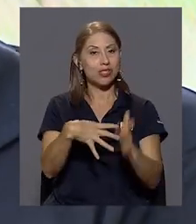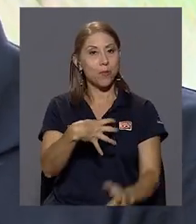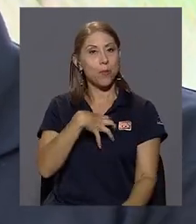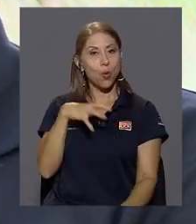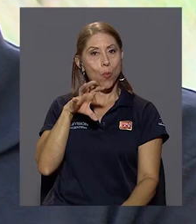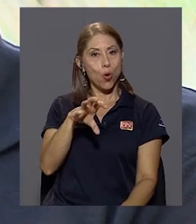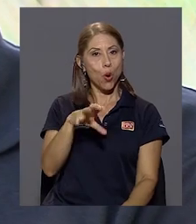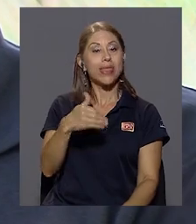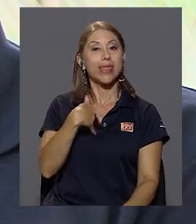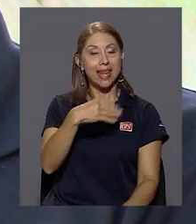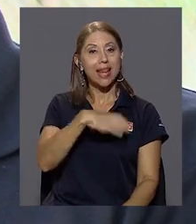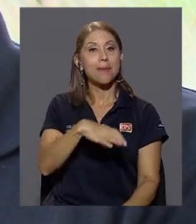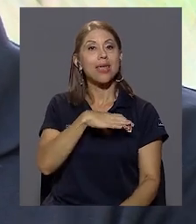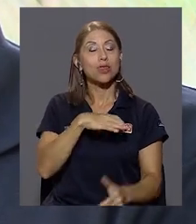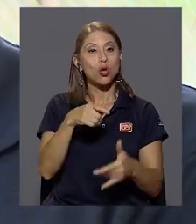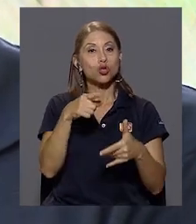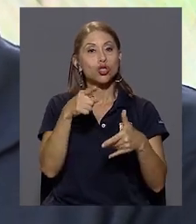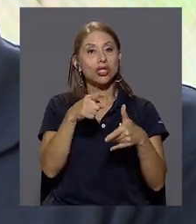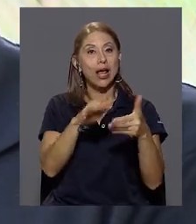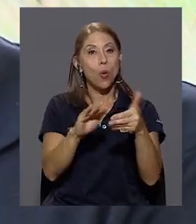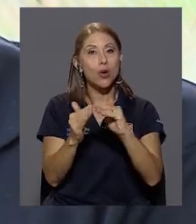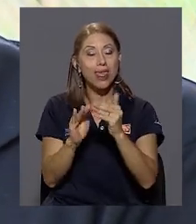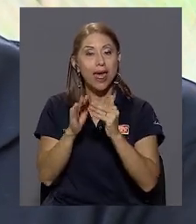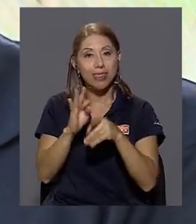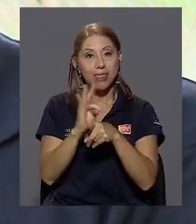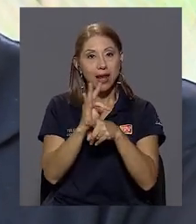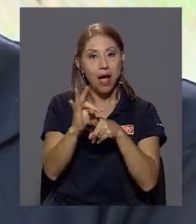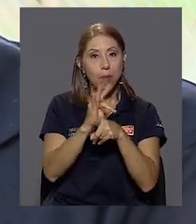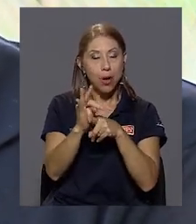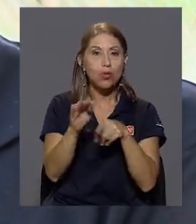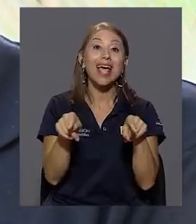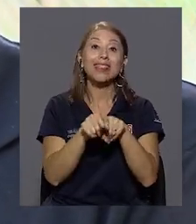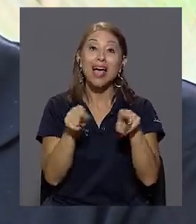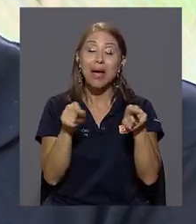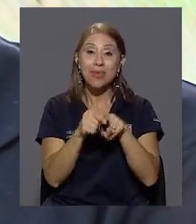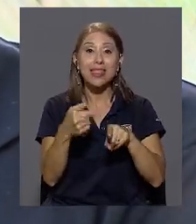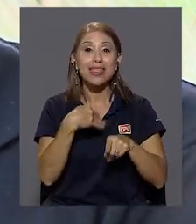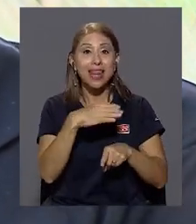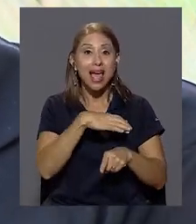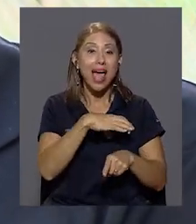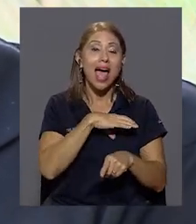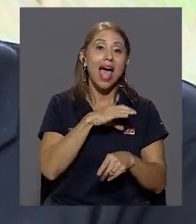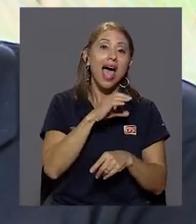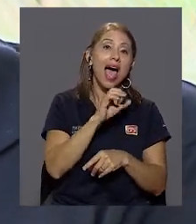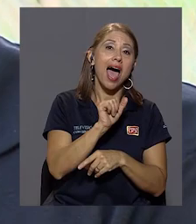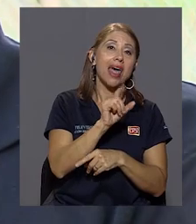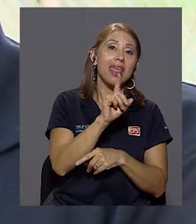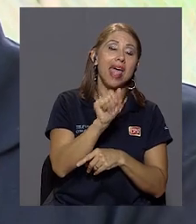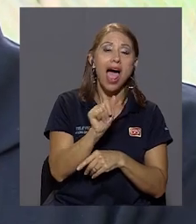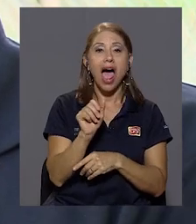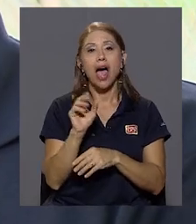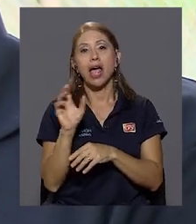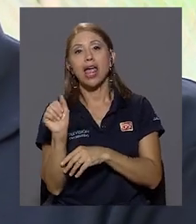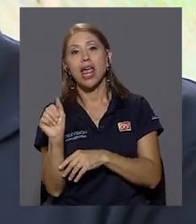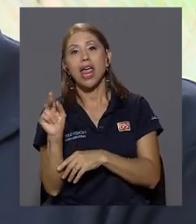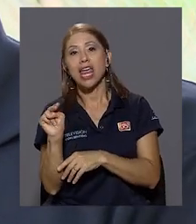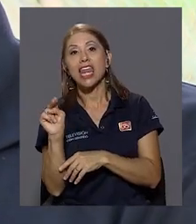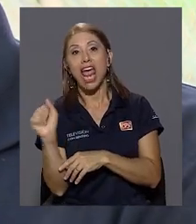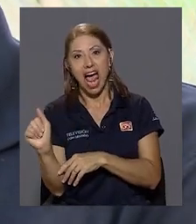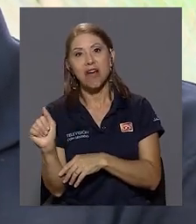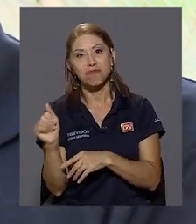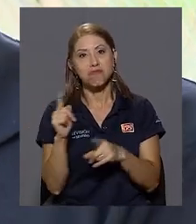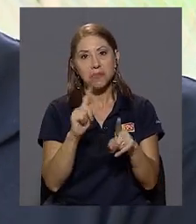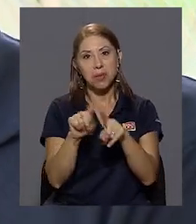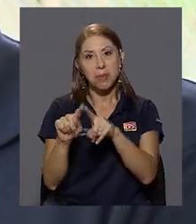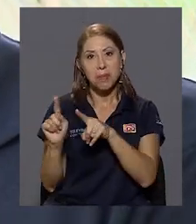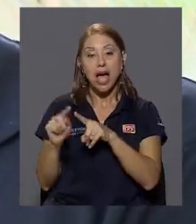elementos de comunidad terapéutica, tiene elementos incluso, por qué no mencionarlo, de AA, DNA, etc. Rostro de